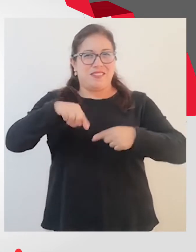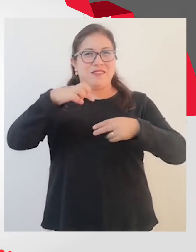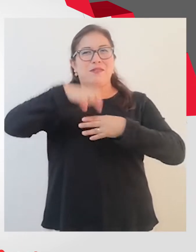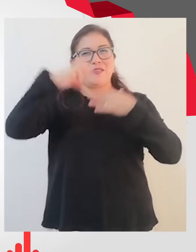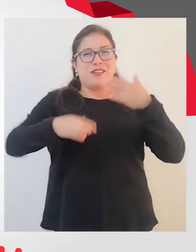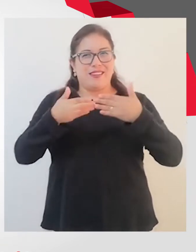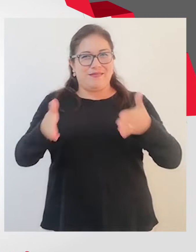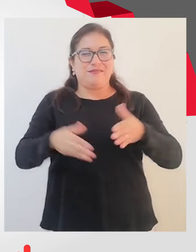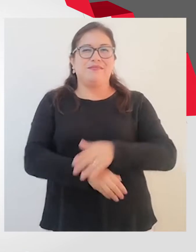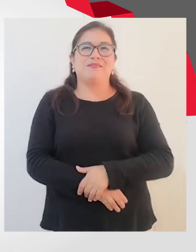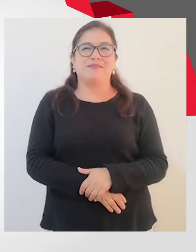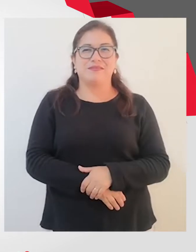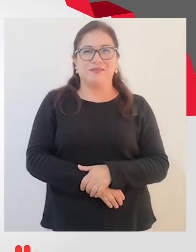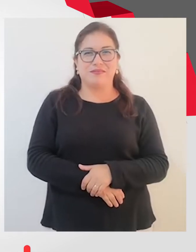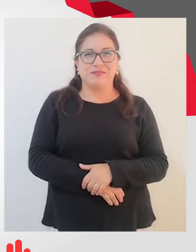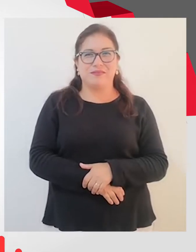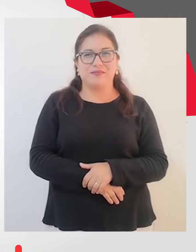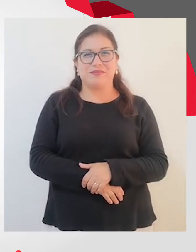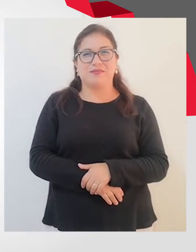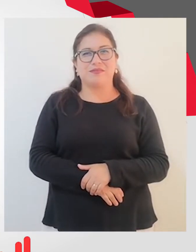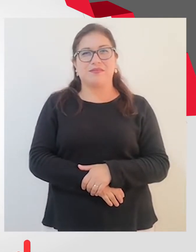programa Sin Barreras.